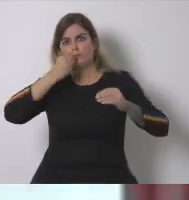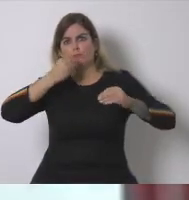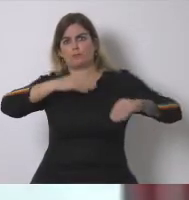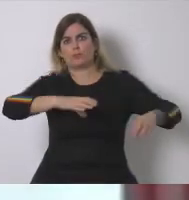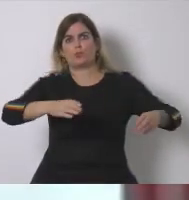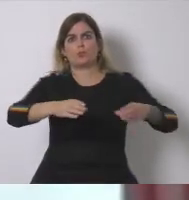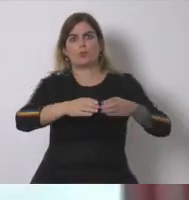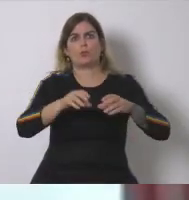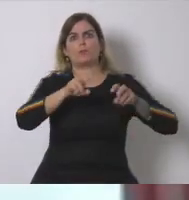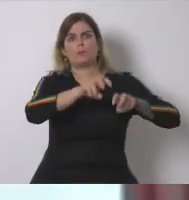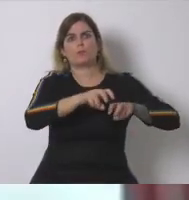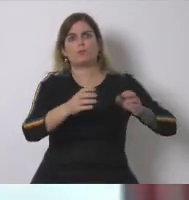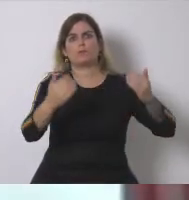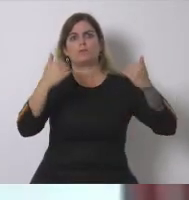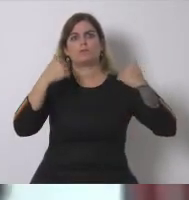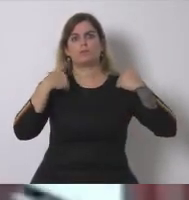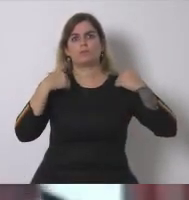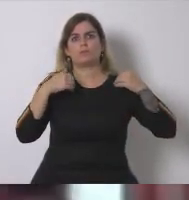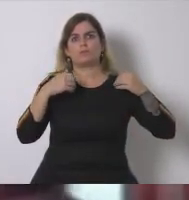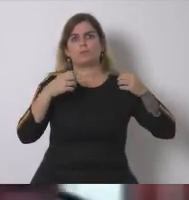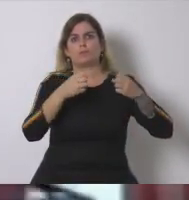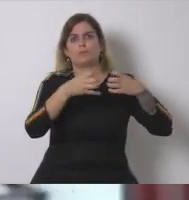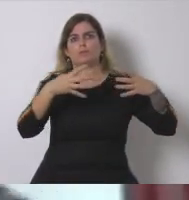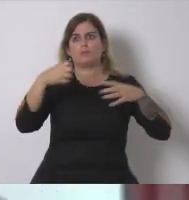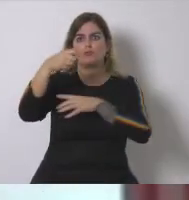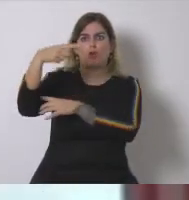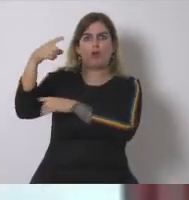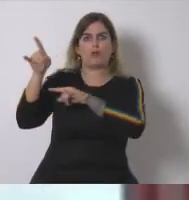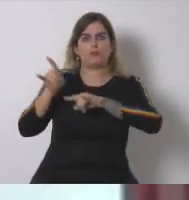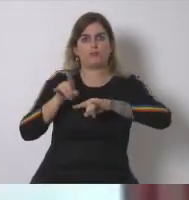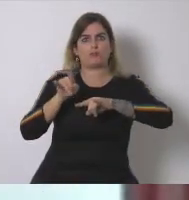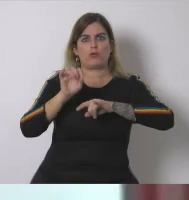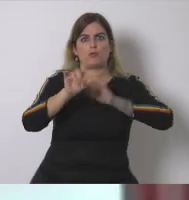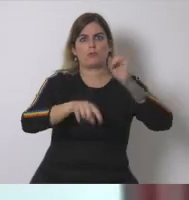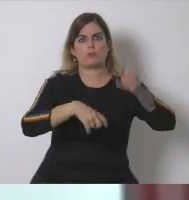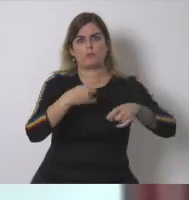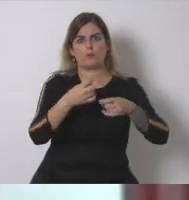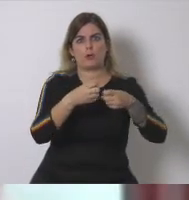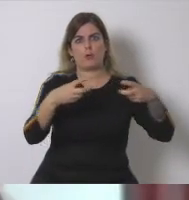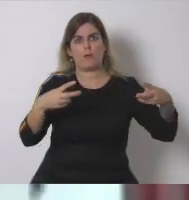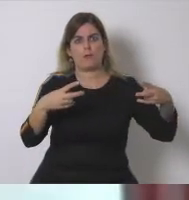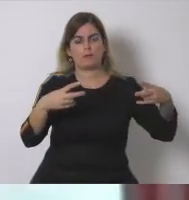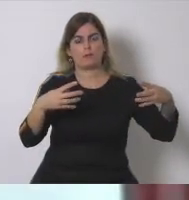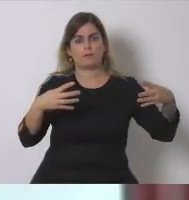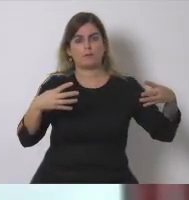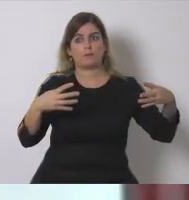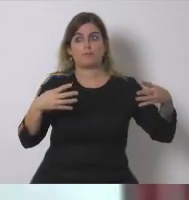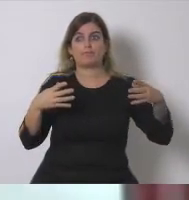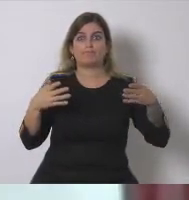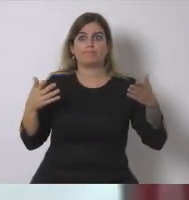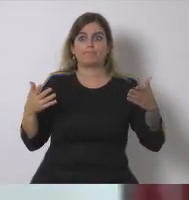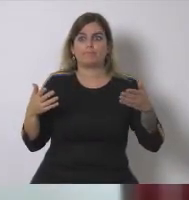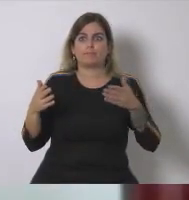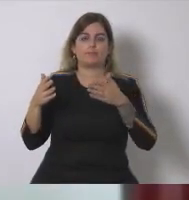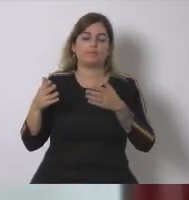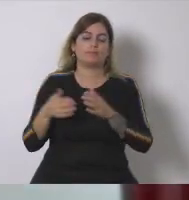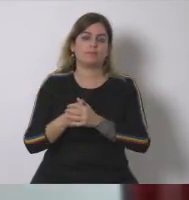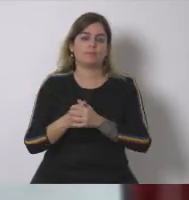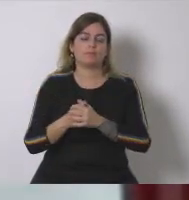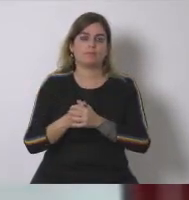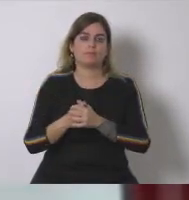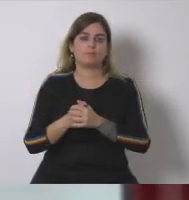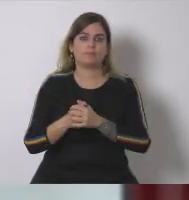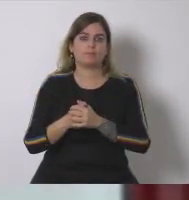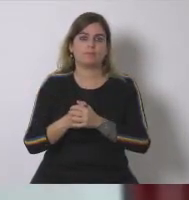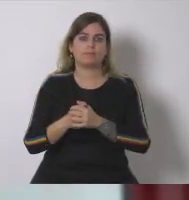y yo soy el representante en temas fotovoltaicos y de renovables y